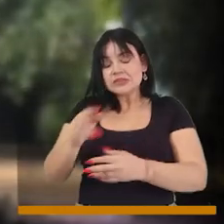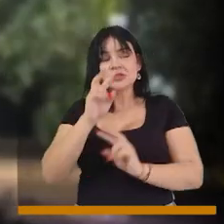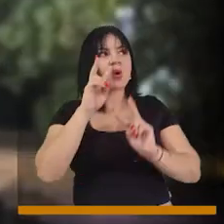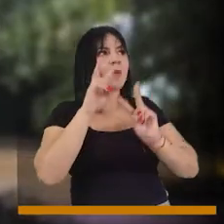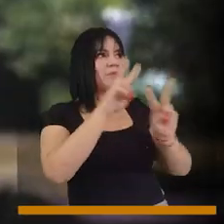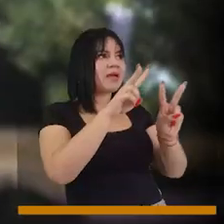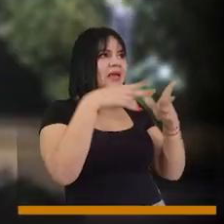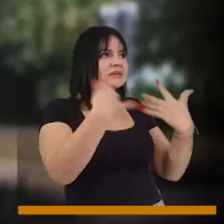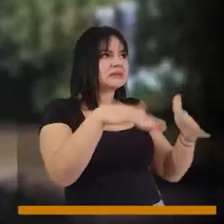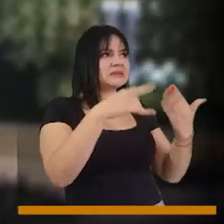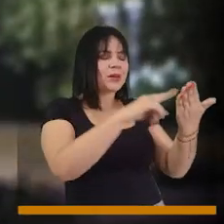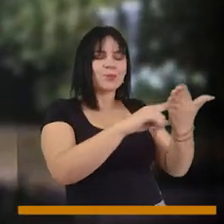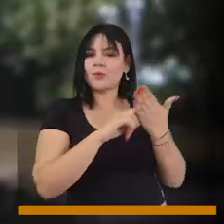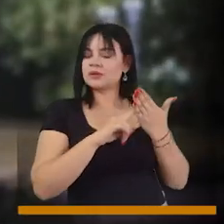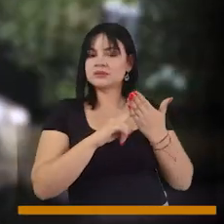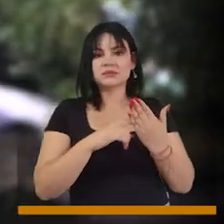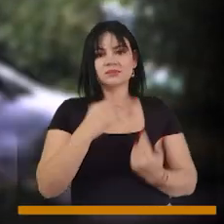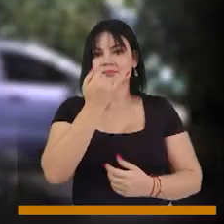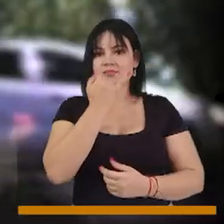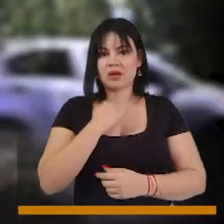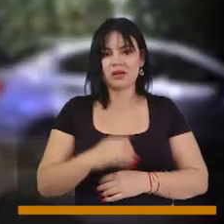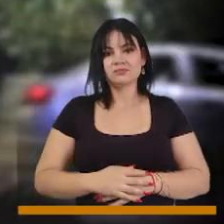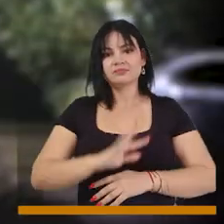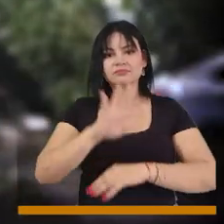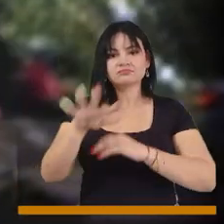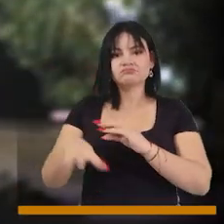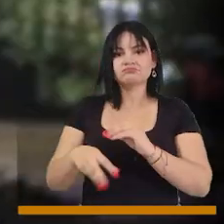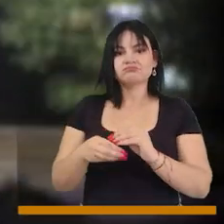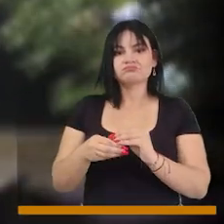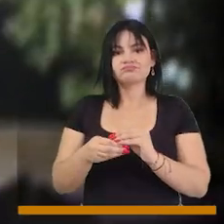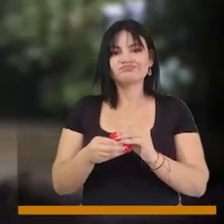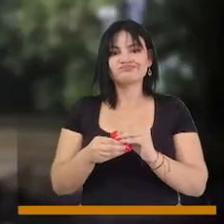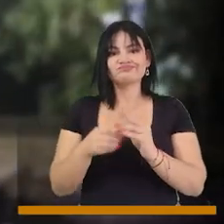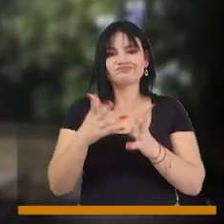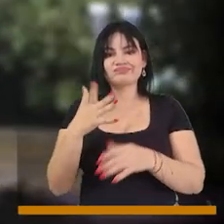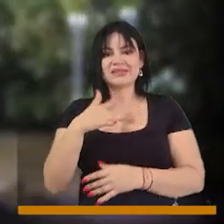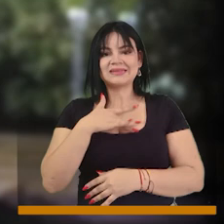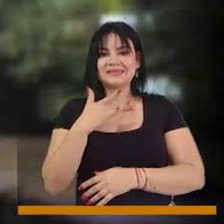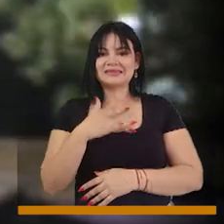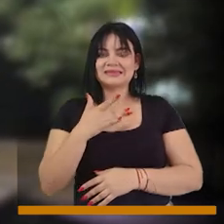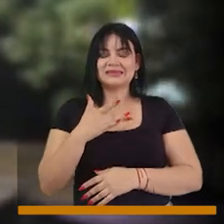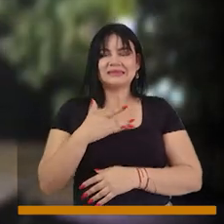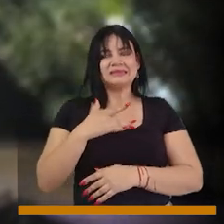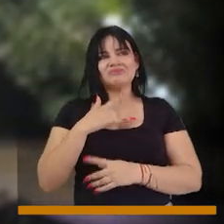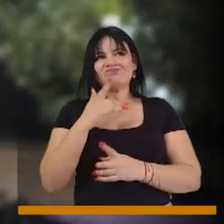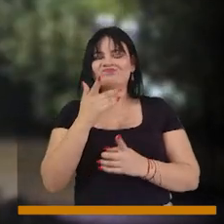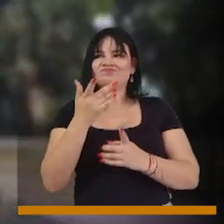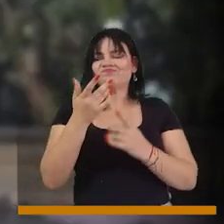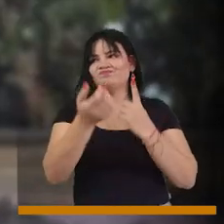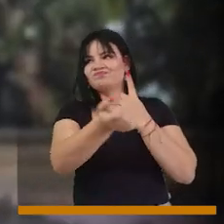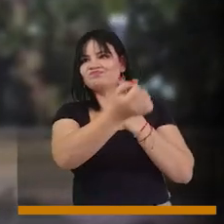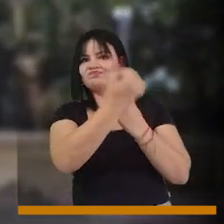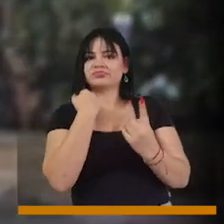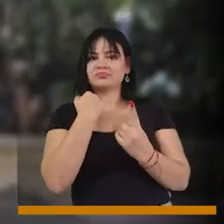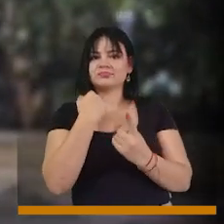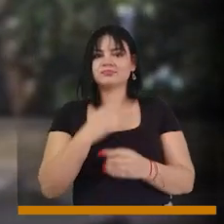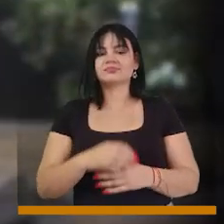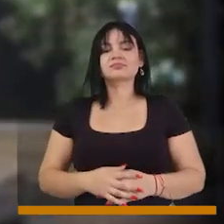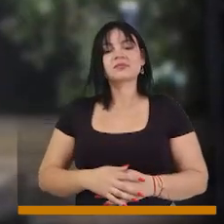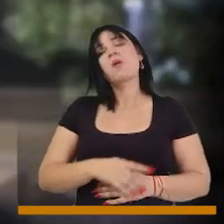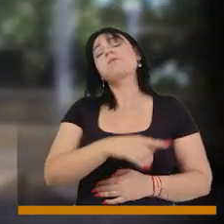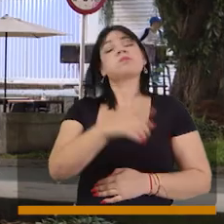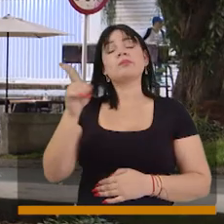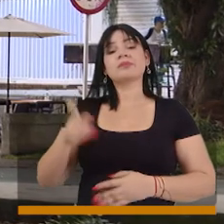un tema y lo otro es que se sienten de todas maneras como el desamparo.